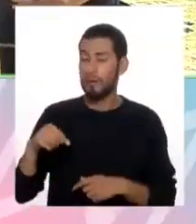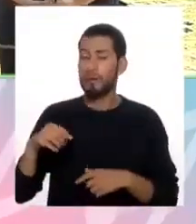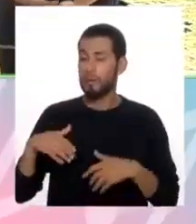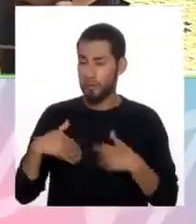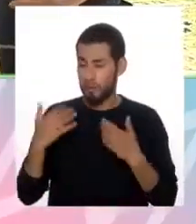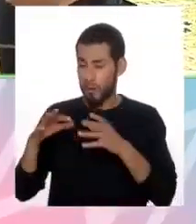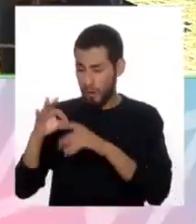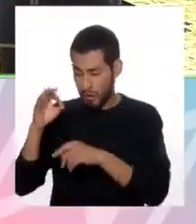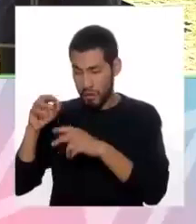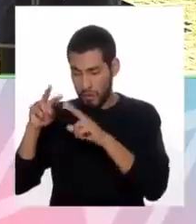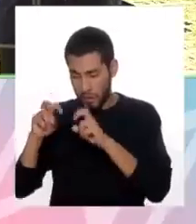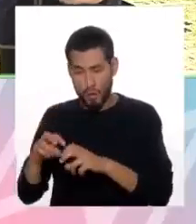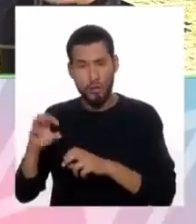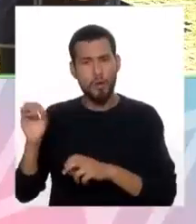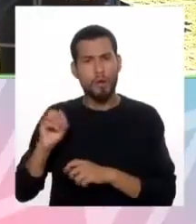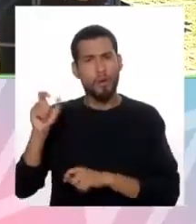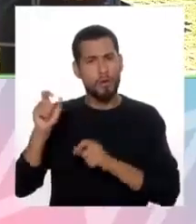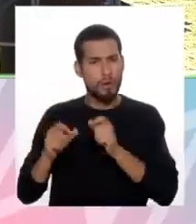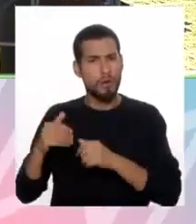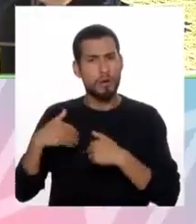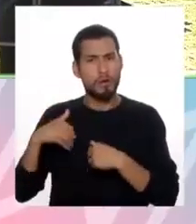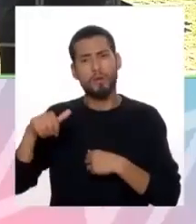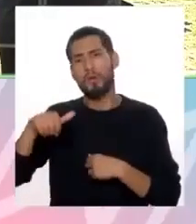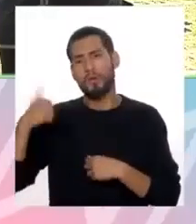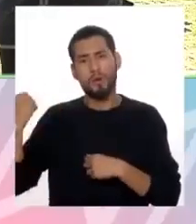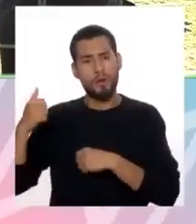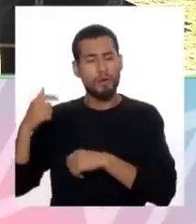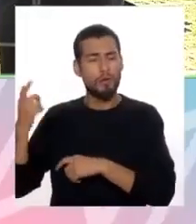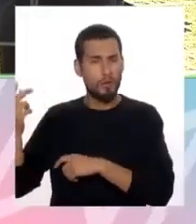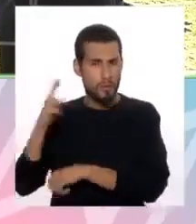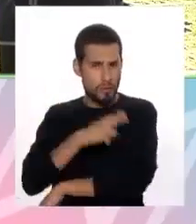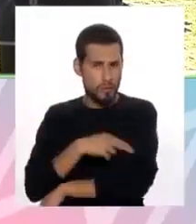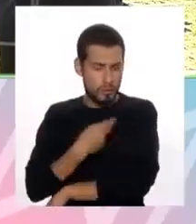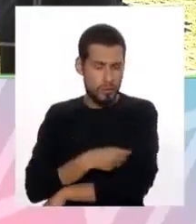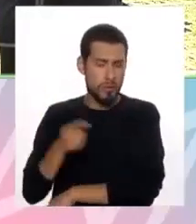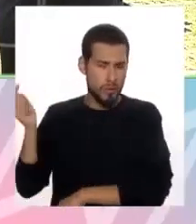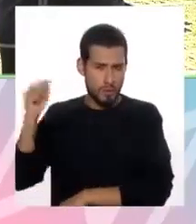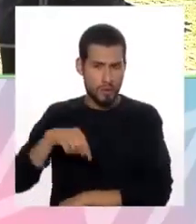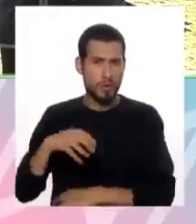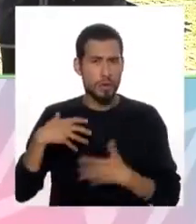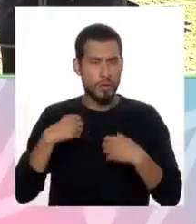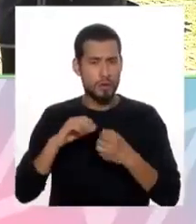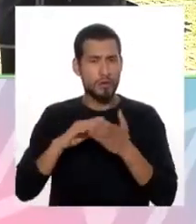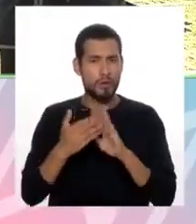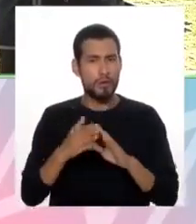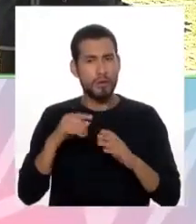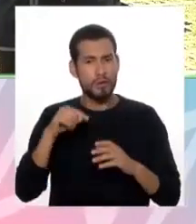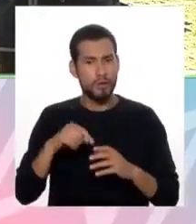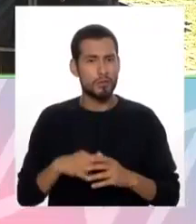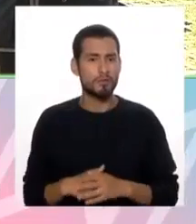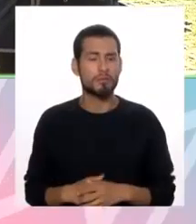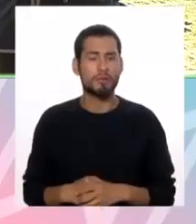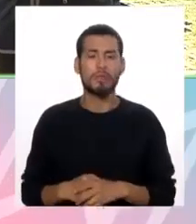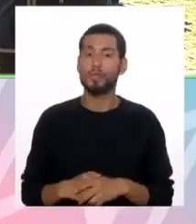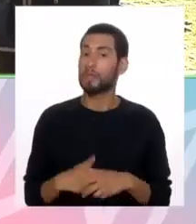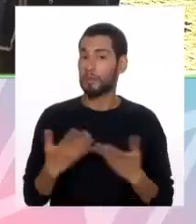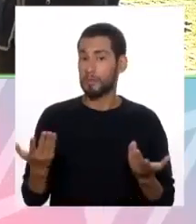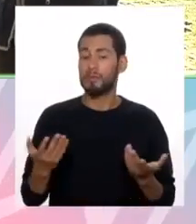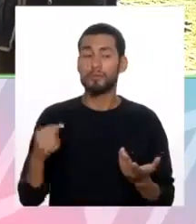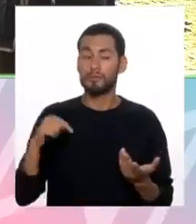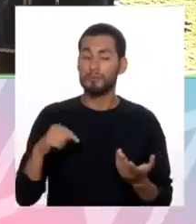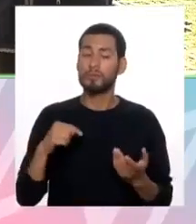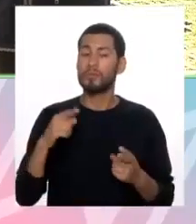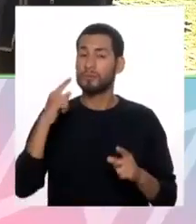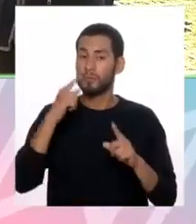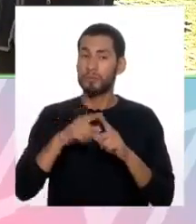acá, pero también pueden ser personas que ya tengan un diagnóstico y quieran atenderse acá en los centros de salud mental comunitaria. Entonces, sí, lo que se